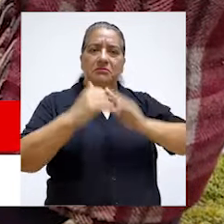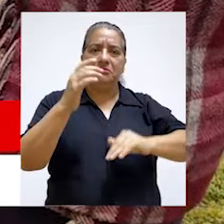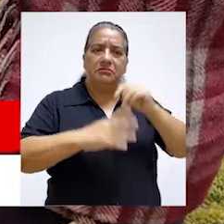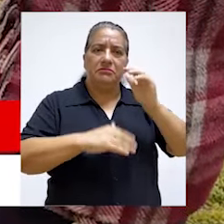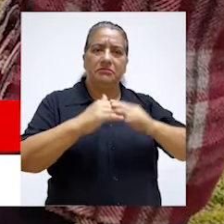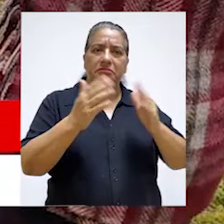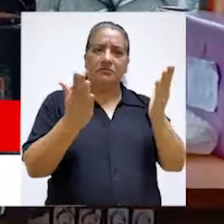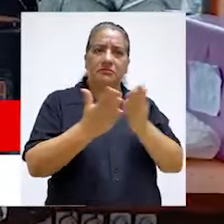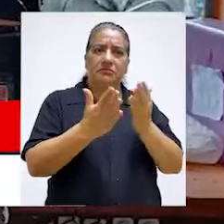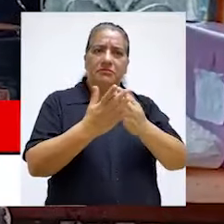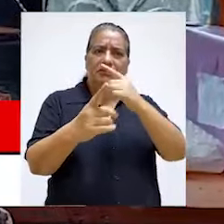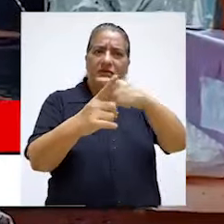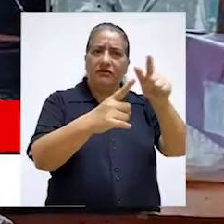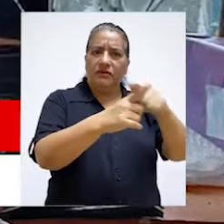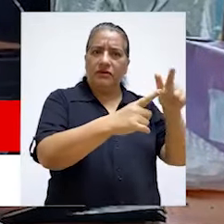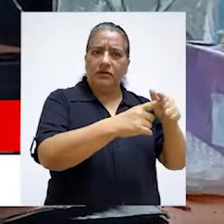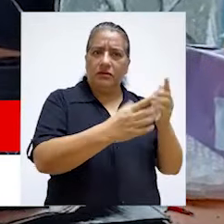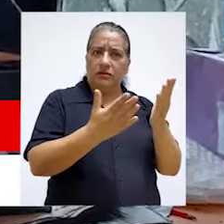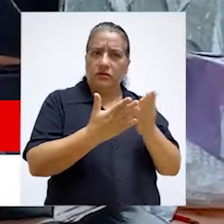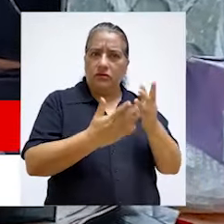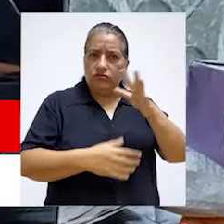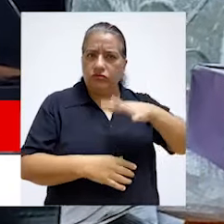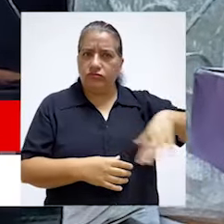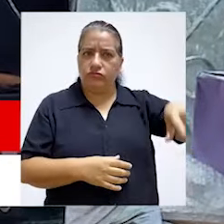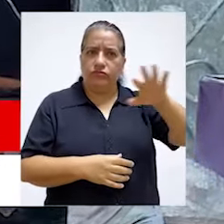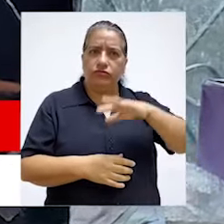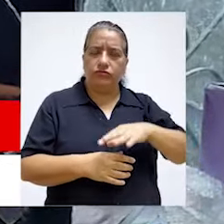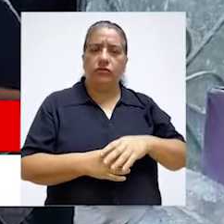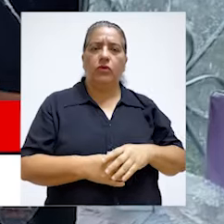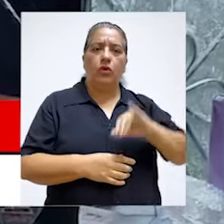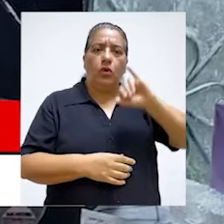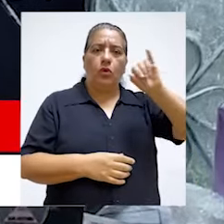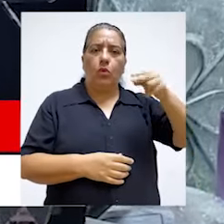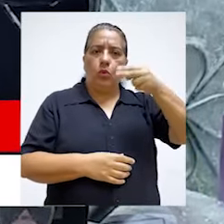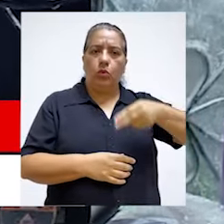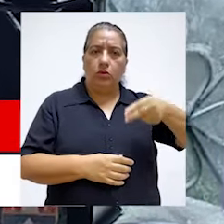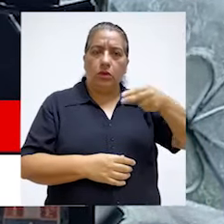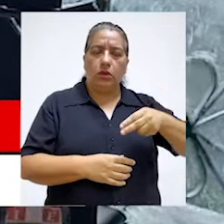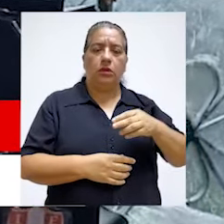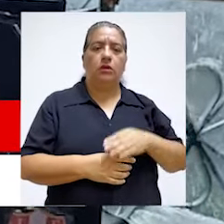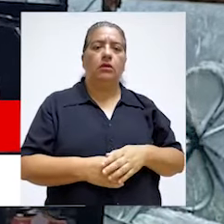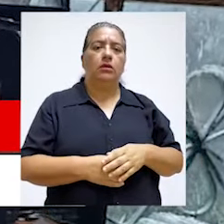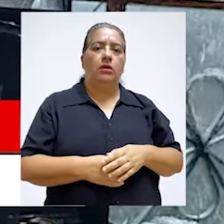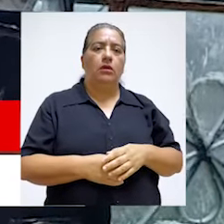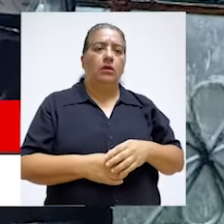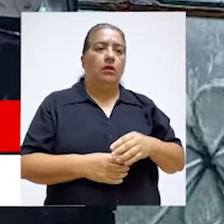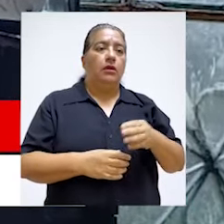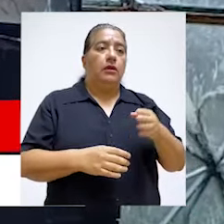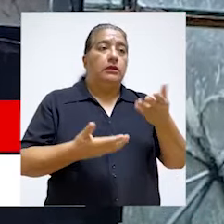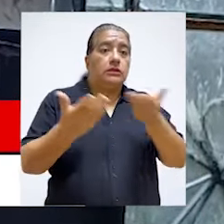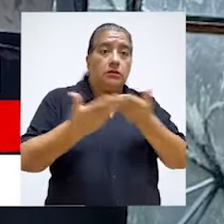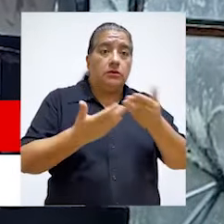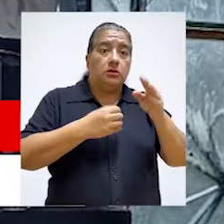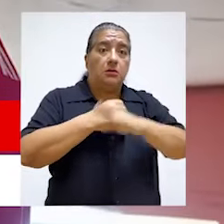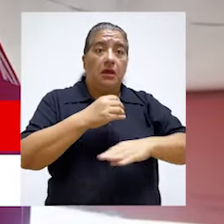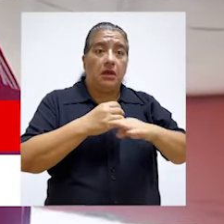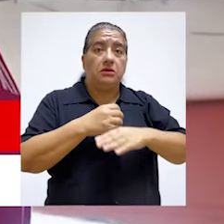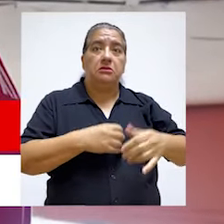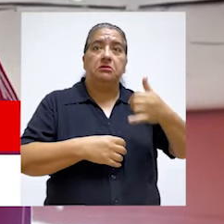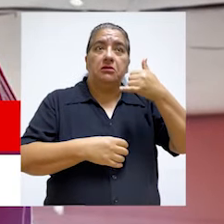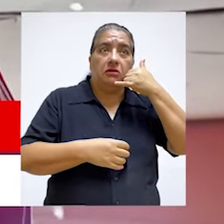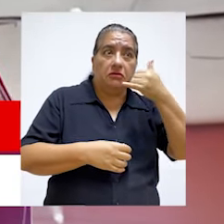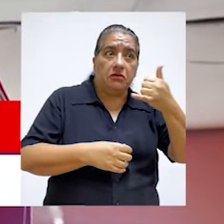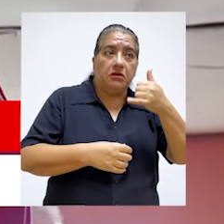e inadecuada infraestructura en la que estudian los alumnos de diferentes instituciones educativas de la región Junín, carencia de servicios